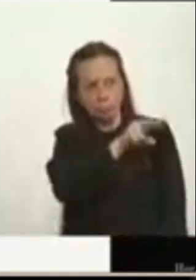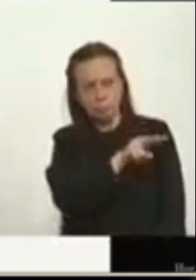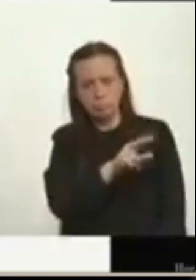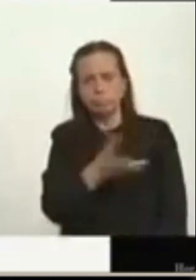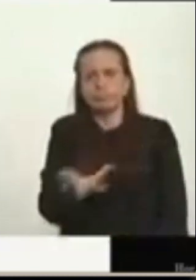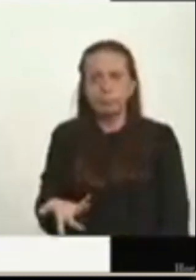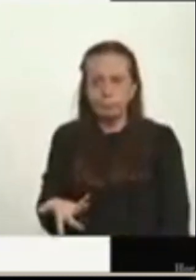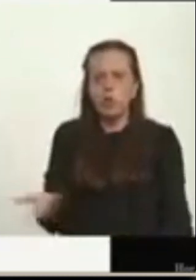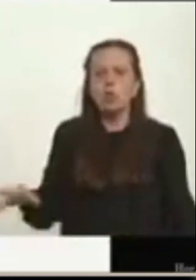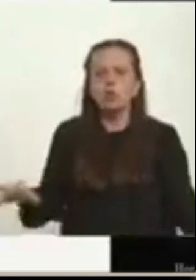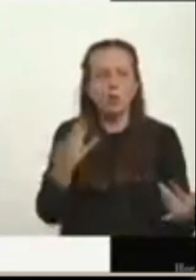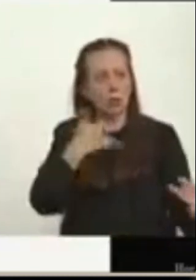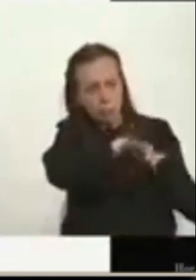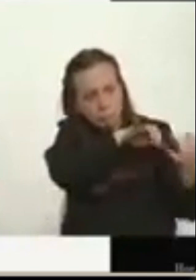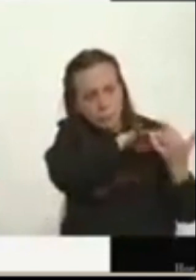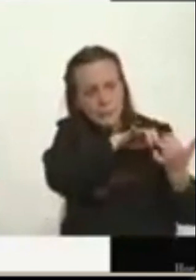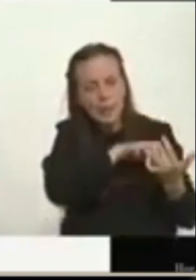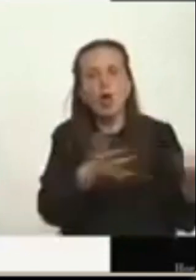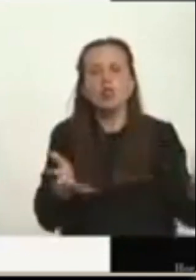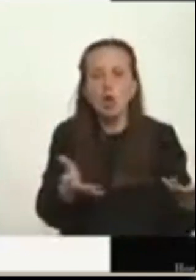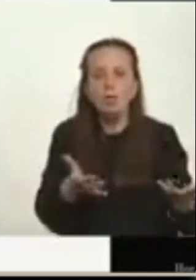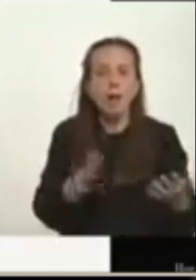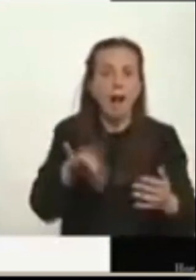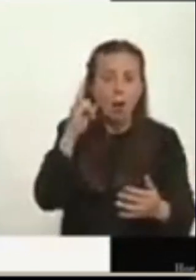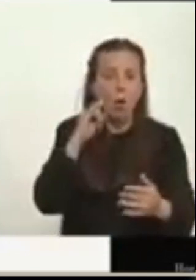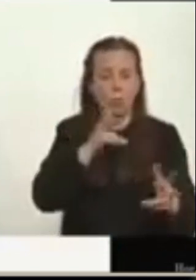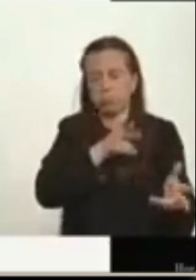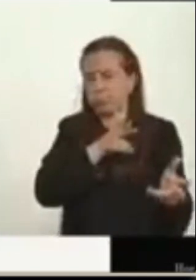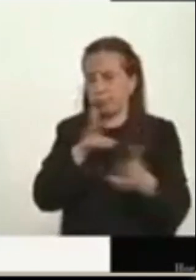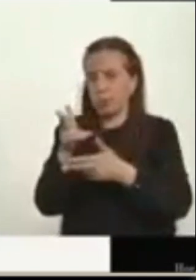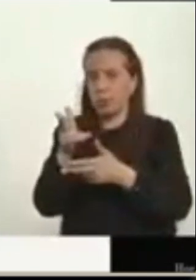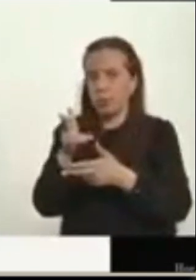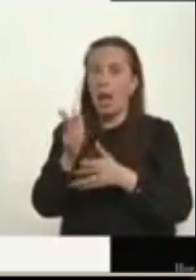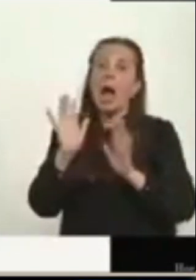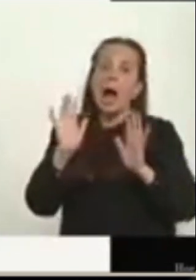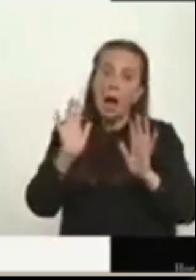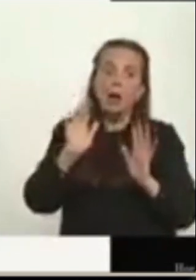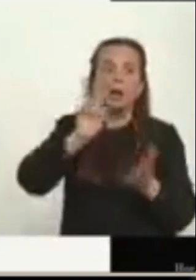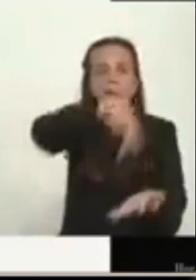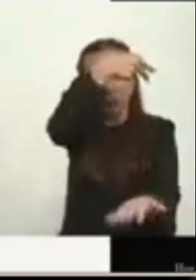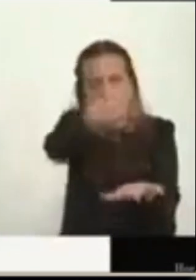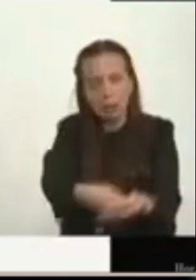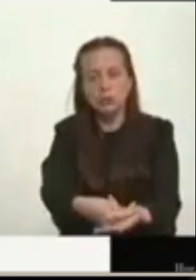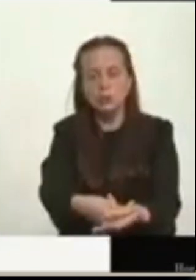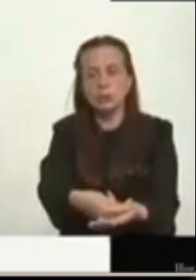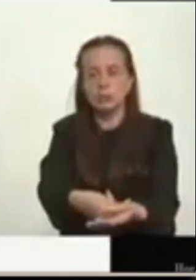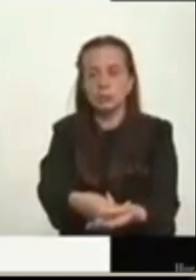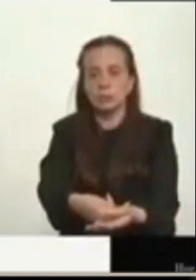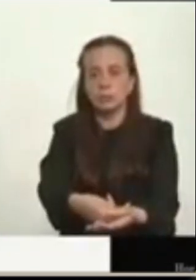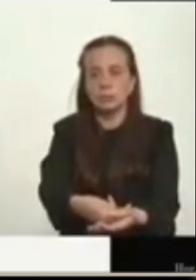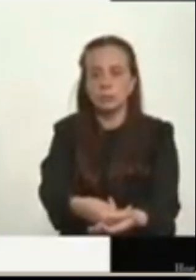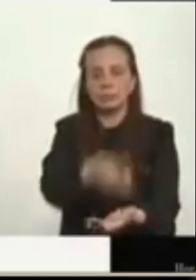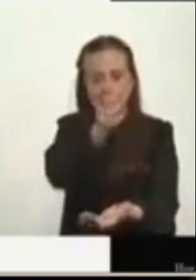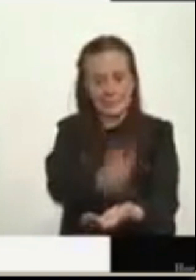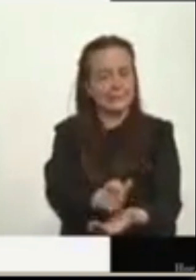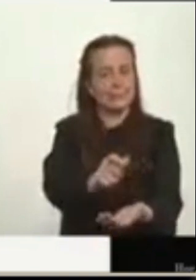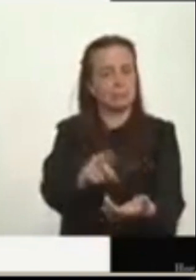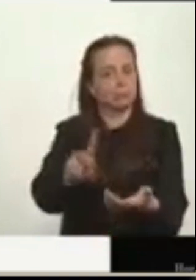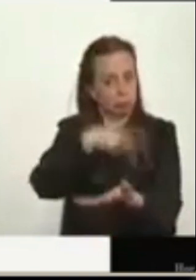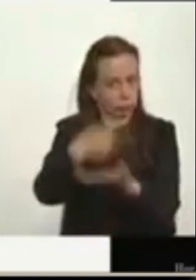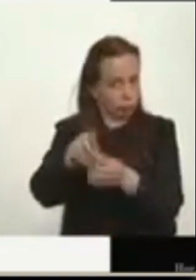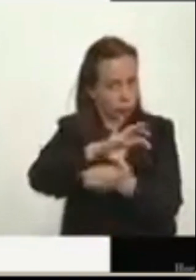que en un combate, en una ráfaga, cayó este ciudadano.